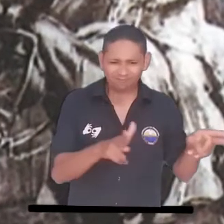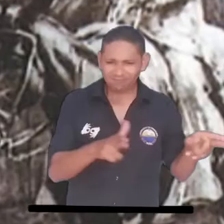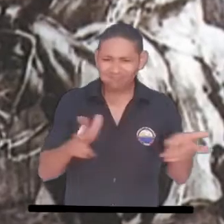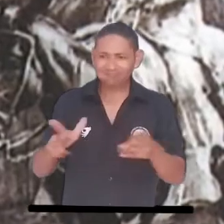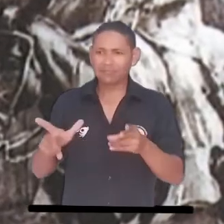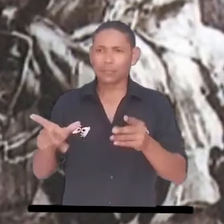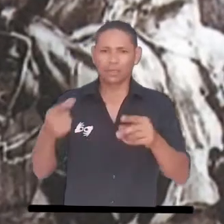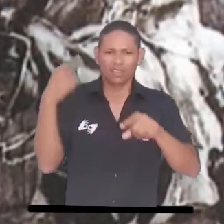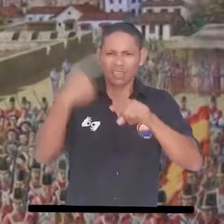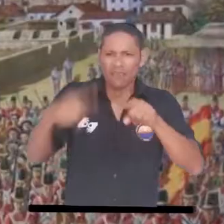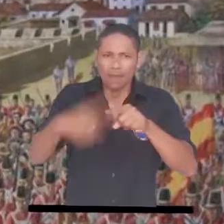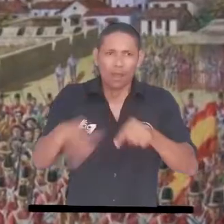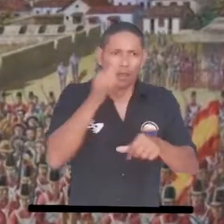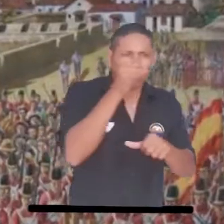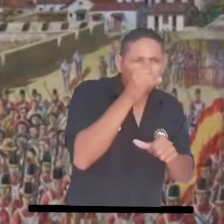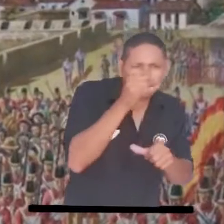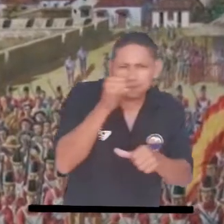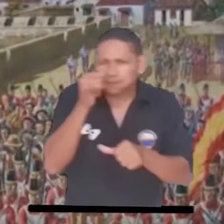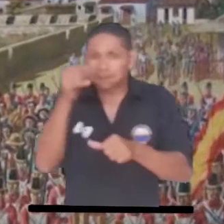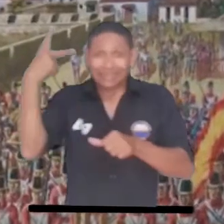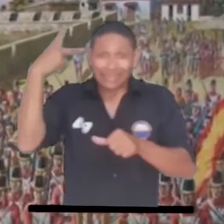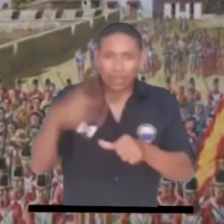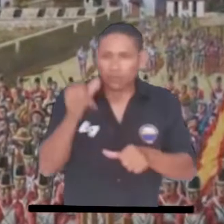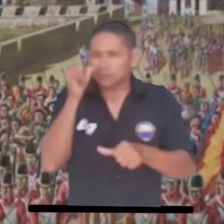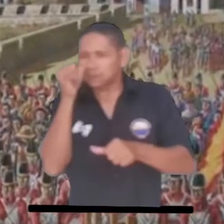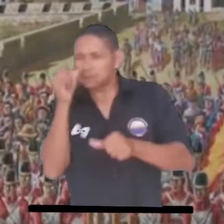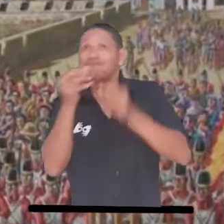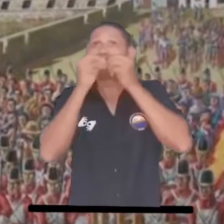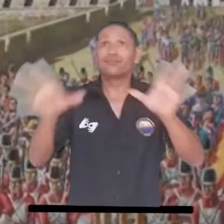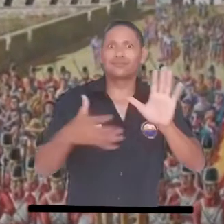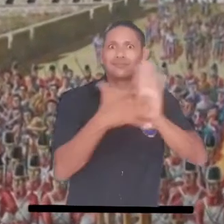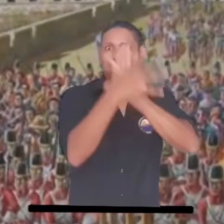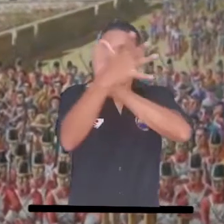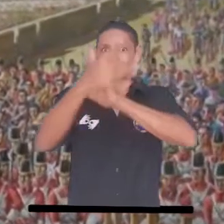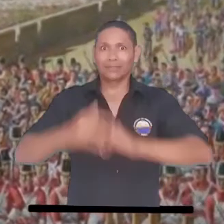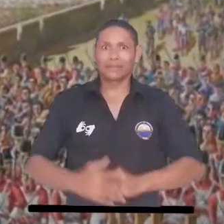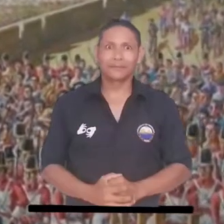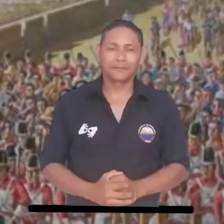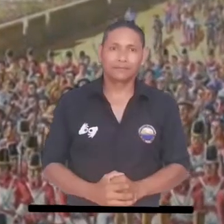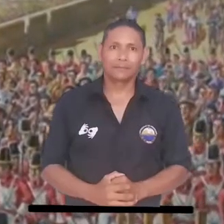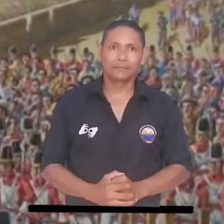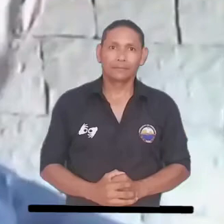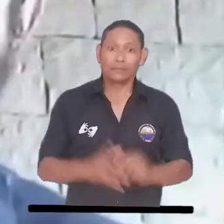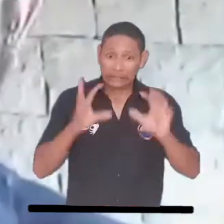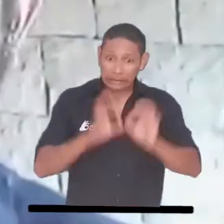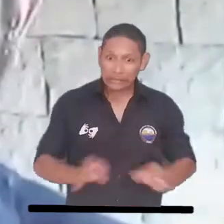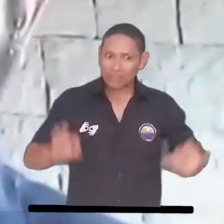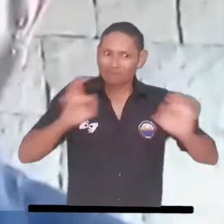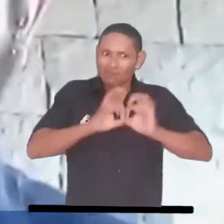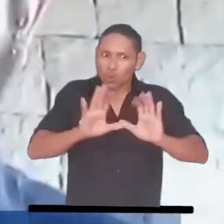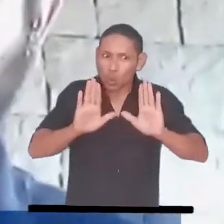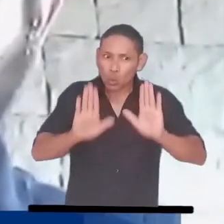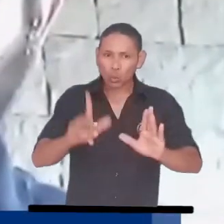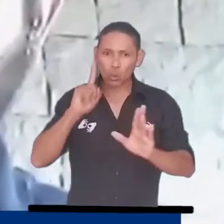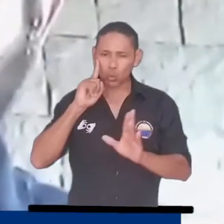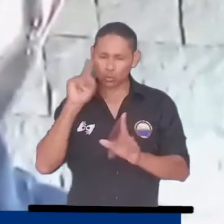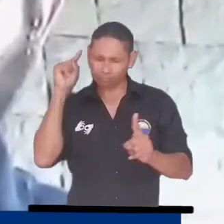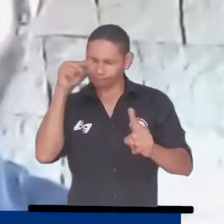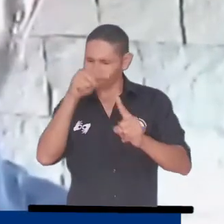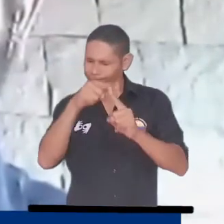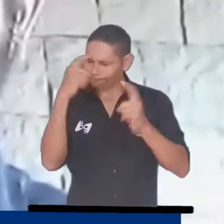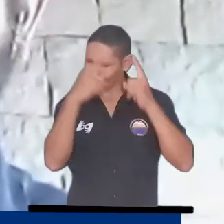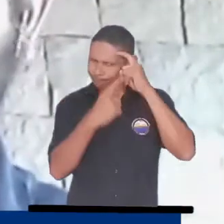audiovisual para, digamos, llevar un poco esta historia a otro formato. Lo fundamental que es desde esta